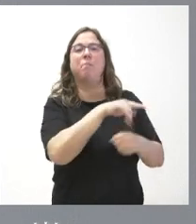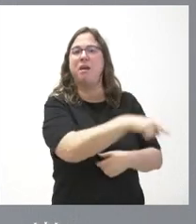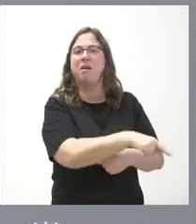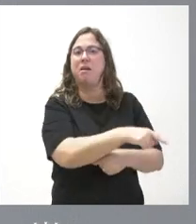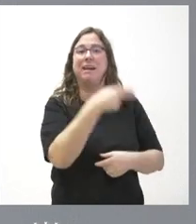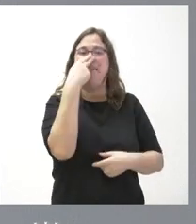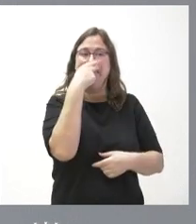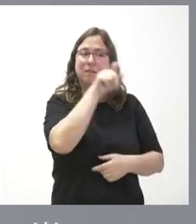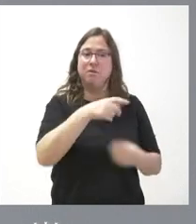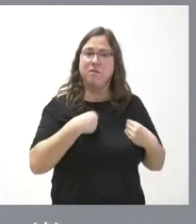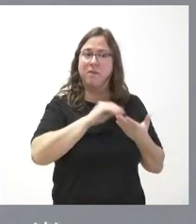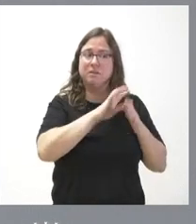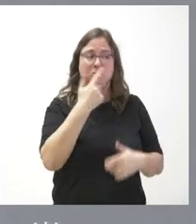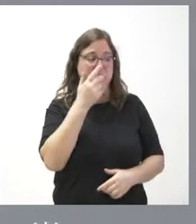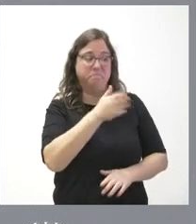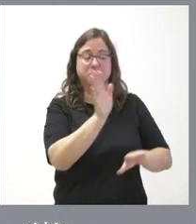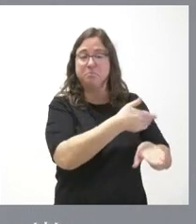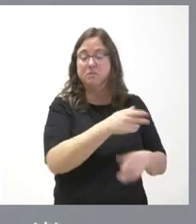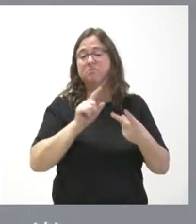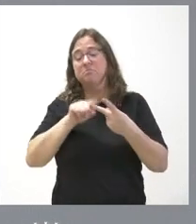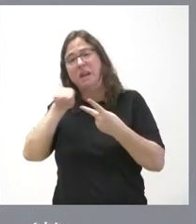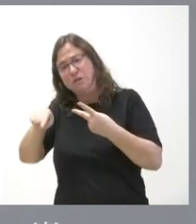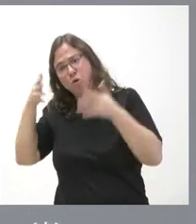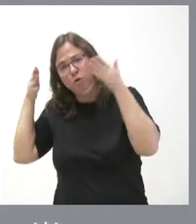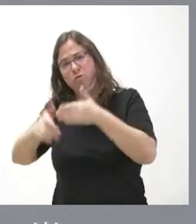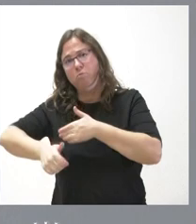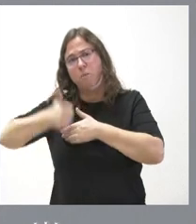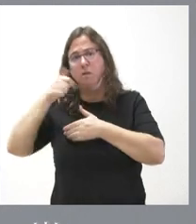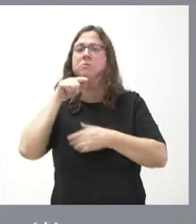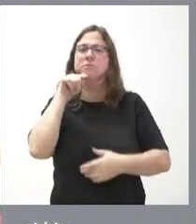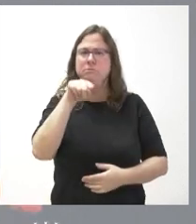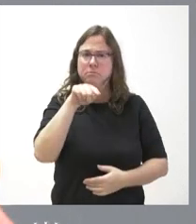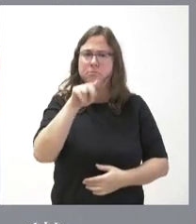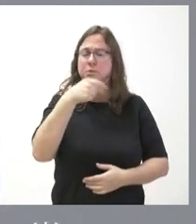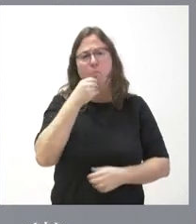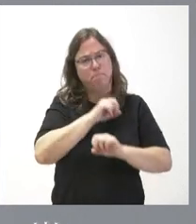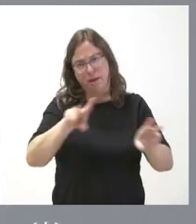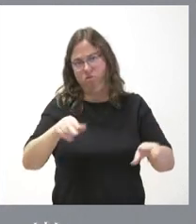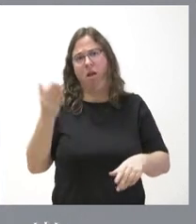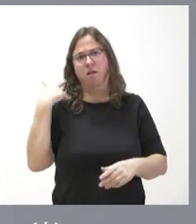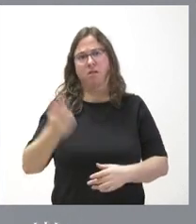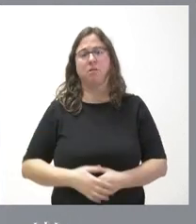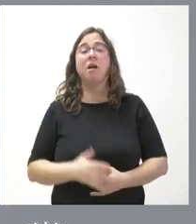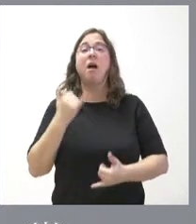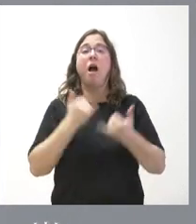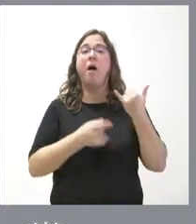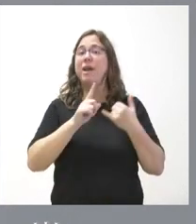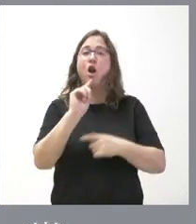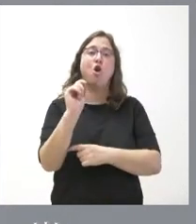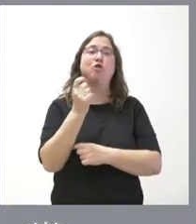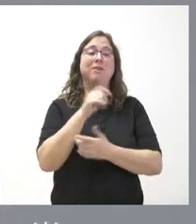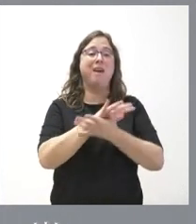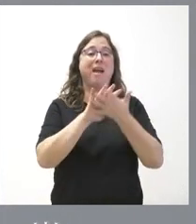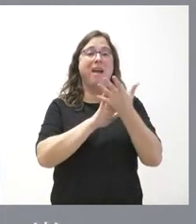los intereses de la gente de Castilla y León y esto es lo verdaderamente interesante y eso es lo peor de ayer que no conseguimos que se hable